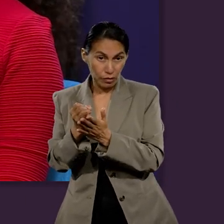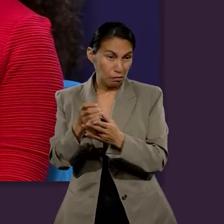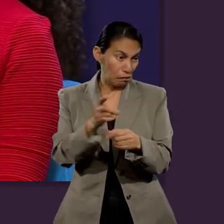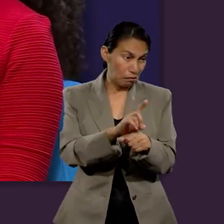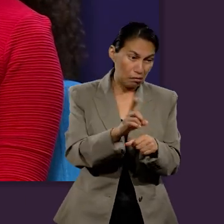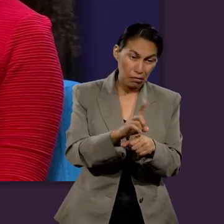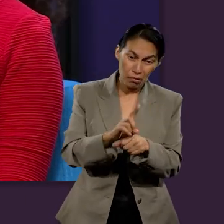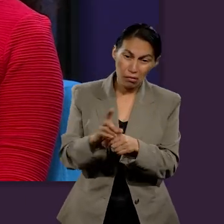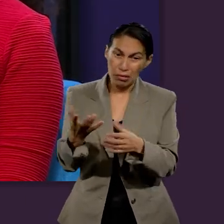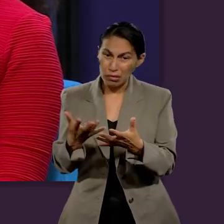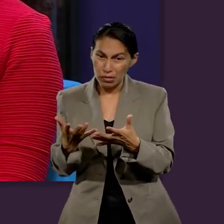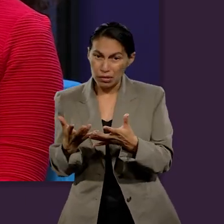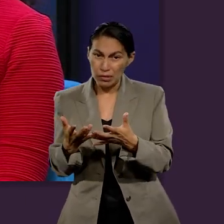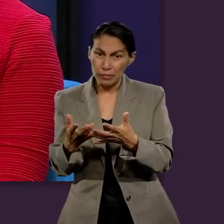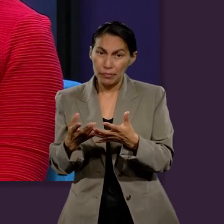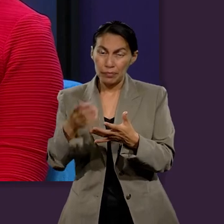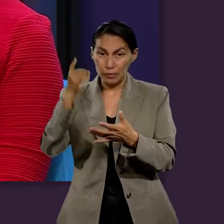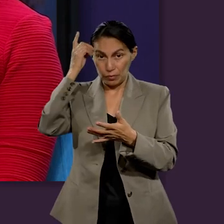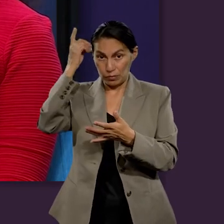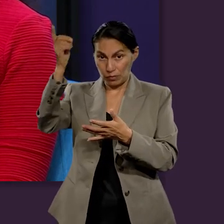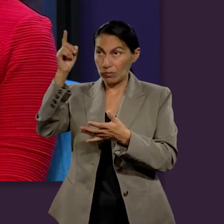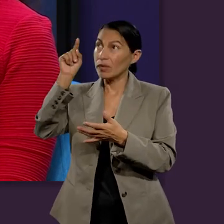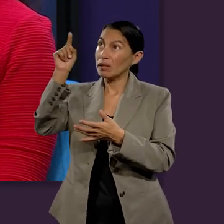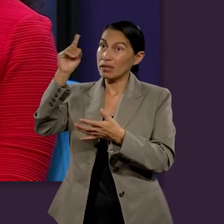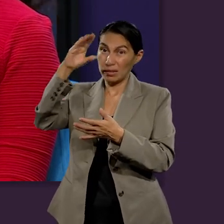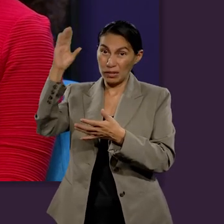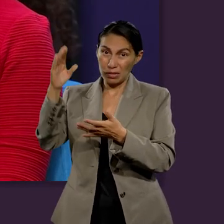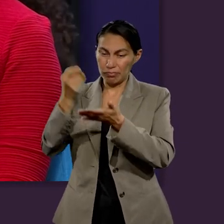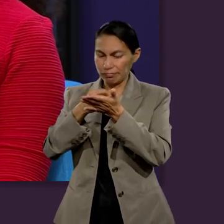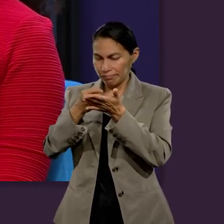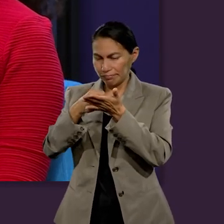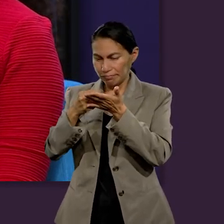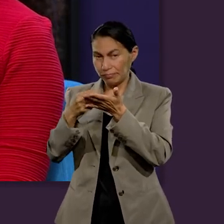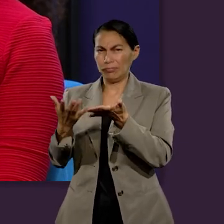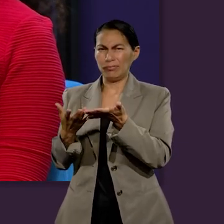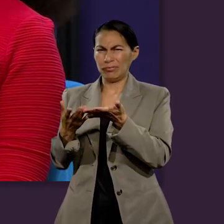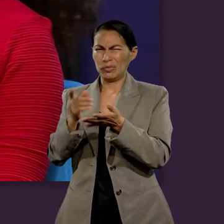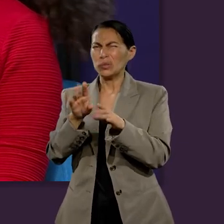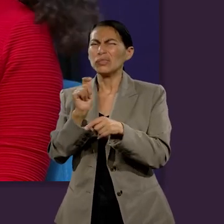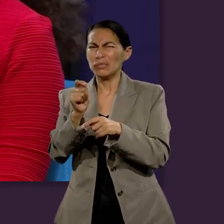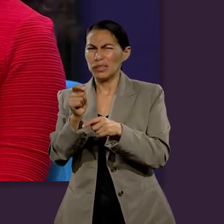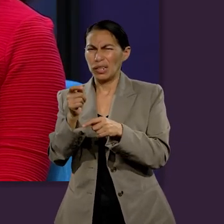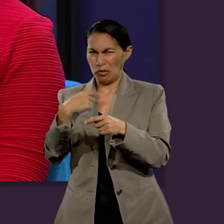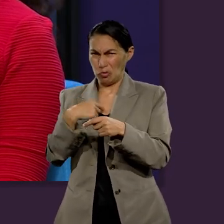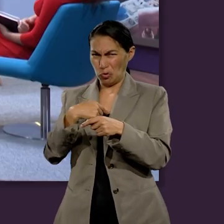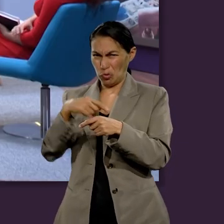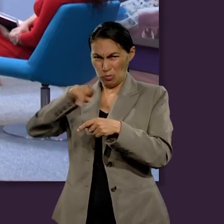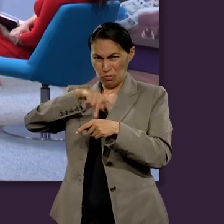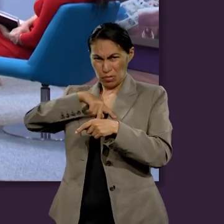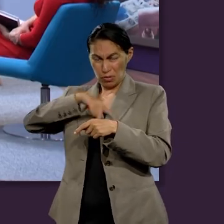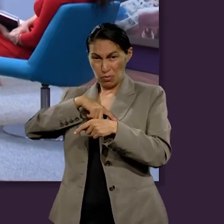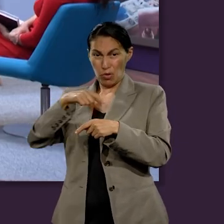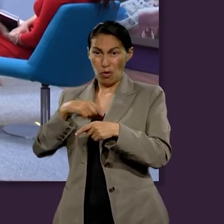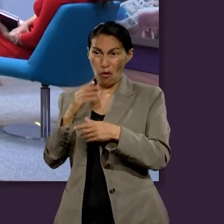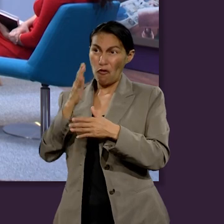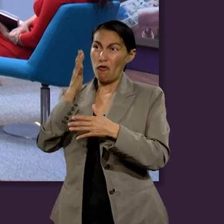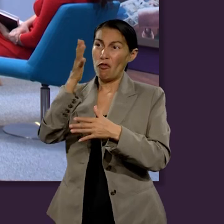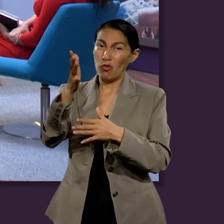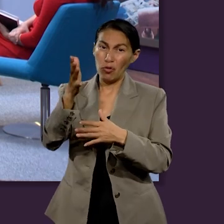presente que cada una de nuestras decisiones diarias pueden estar escribiendo ese destino final.